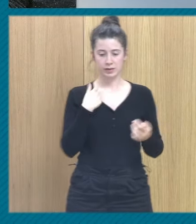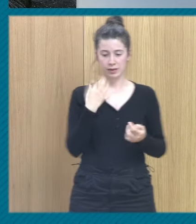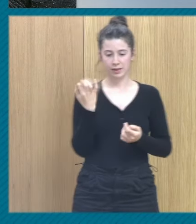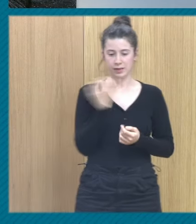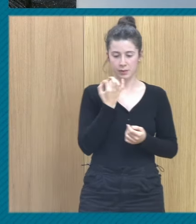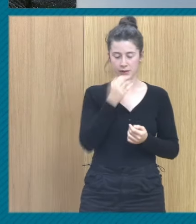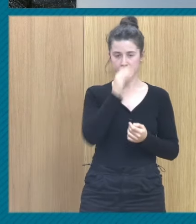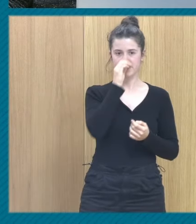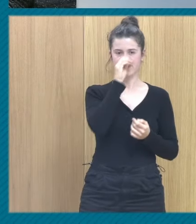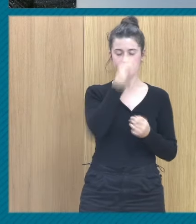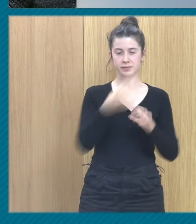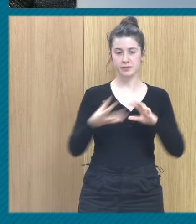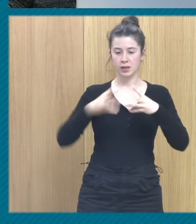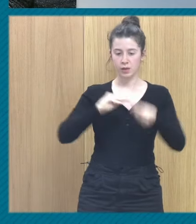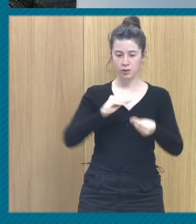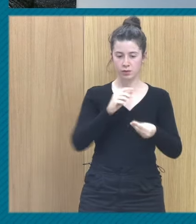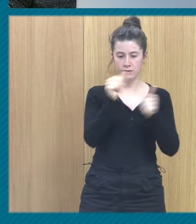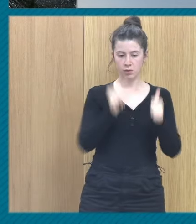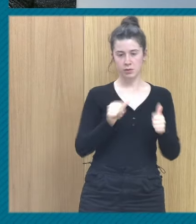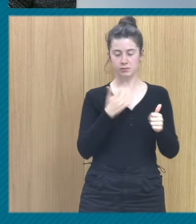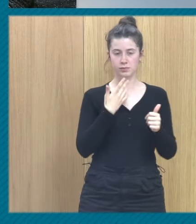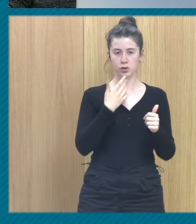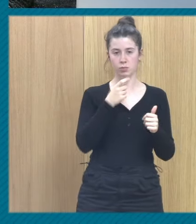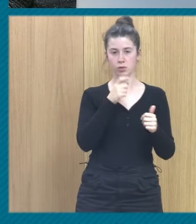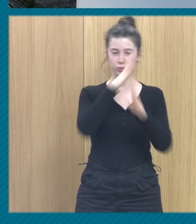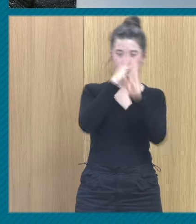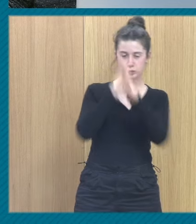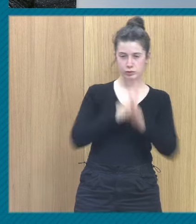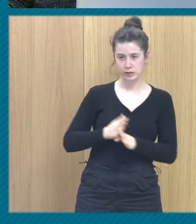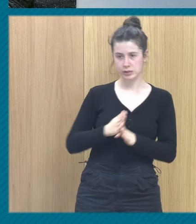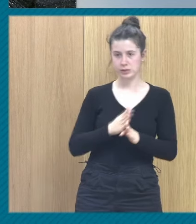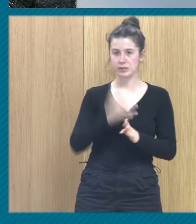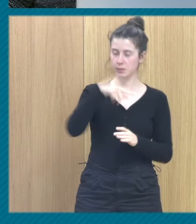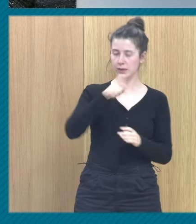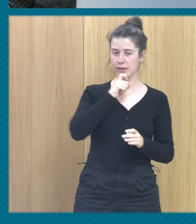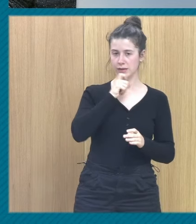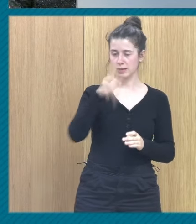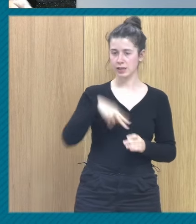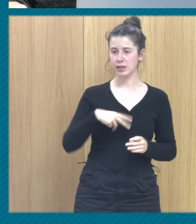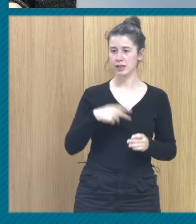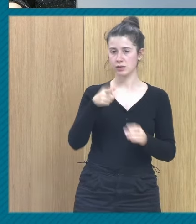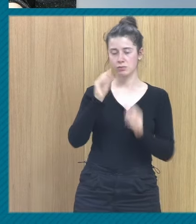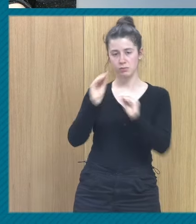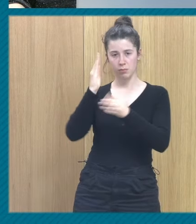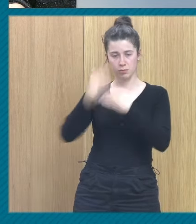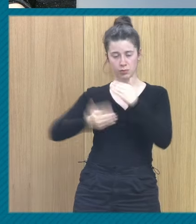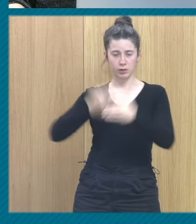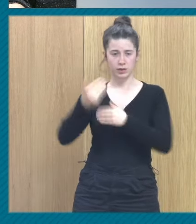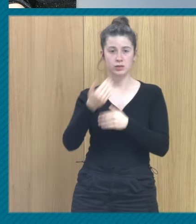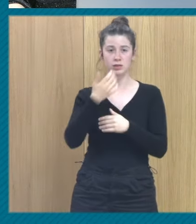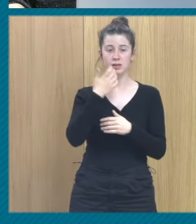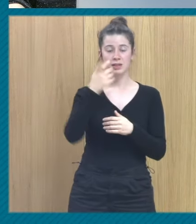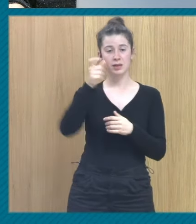de una manera muy muy difícil y muy sutil a su proceso que las personas con historias de trauma complejo